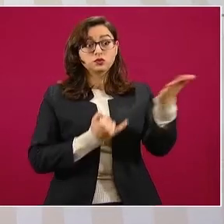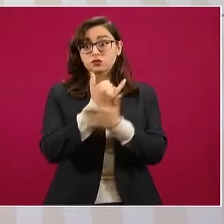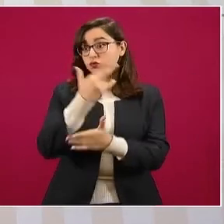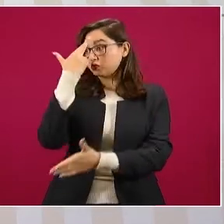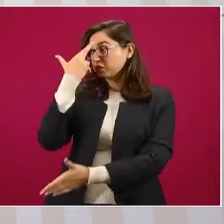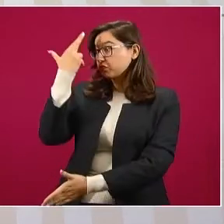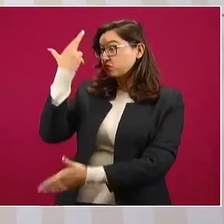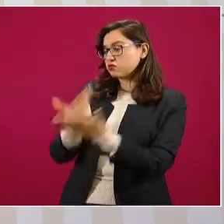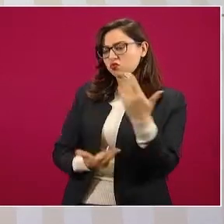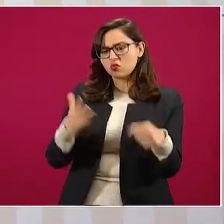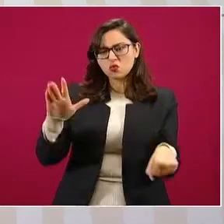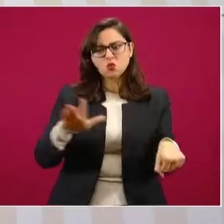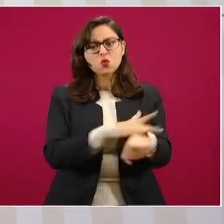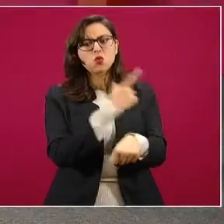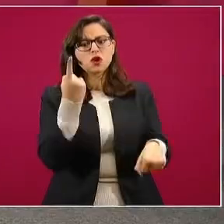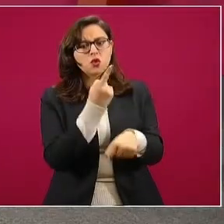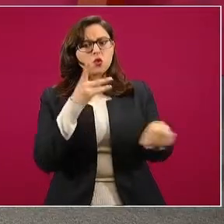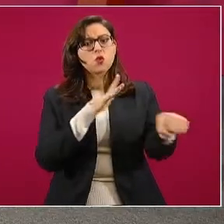¿Quién lo hizo?